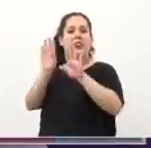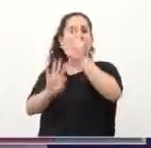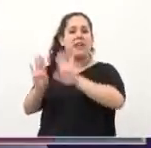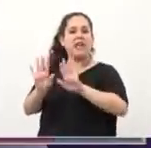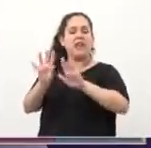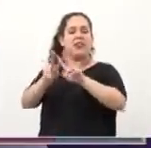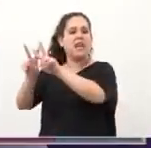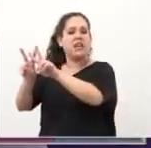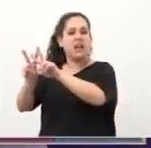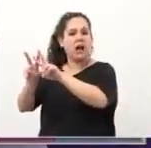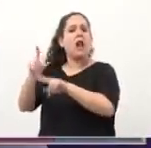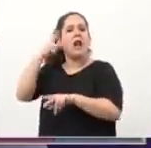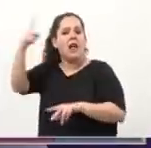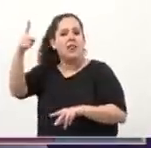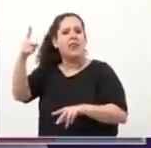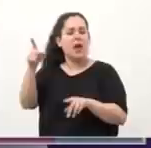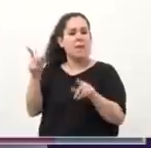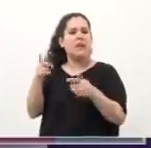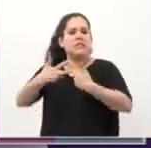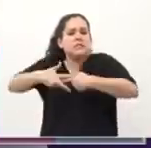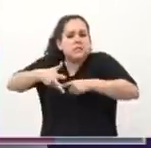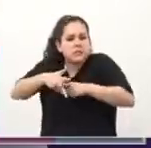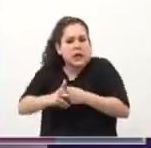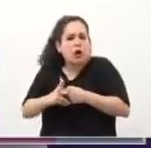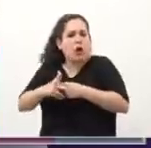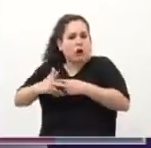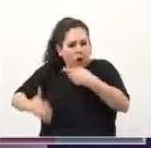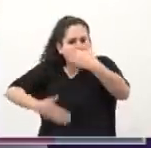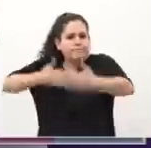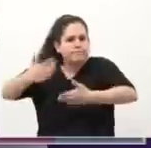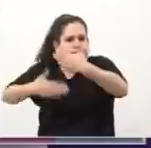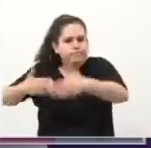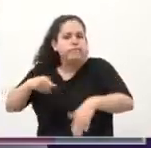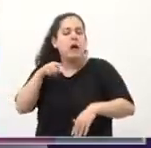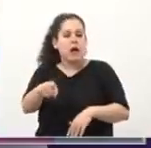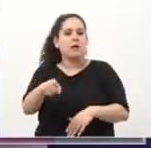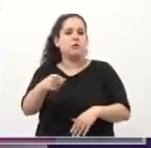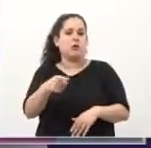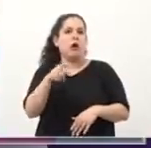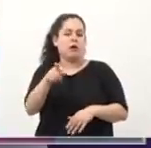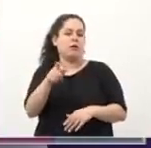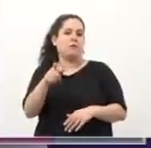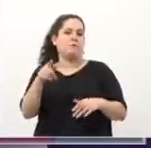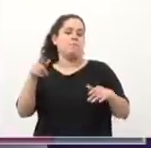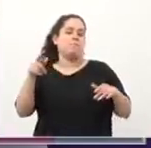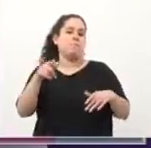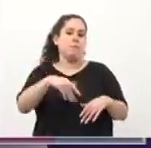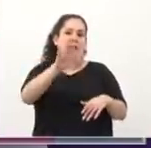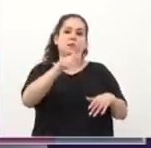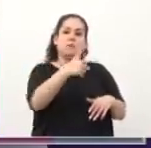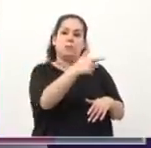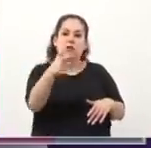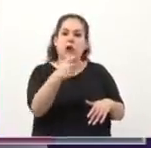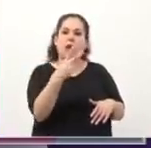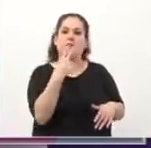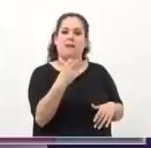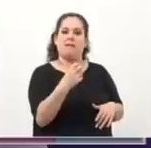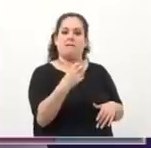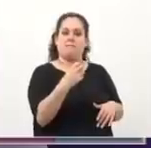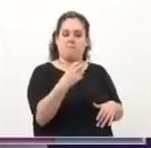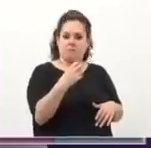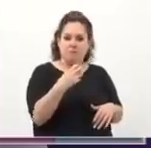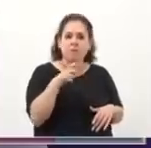propuesta es incorporar más tecnología. Y esto, sí, son más pistolas Taser. Y esto, sí, es más sistema de